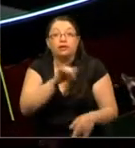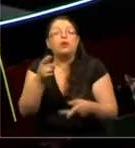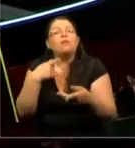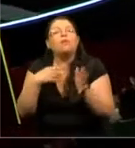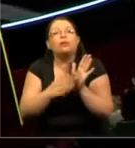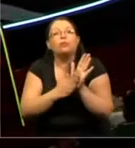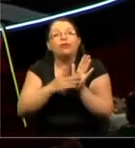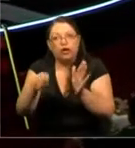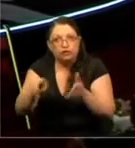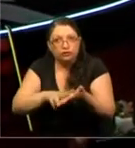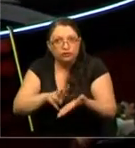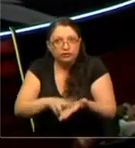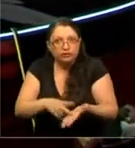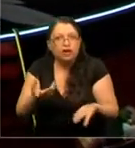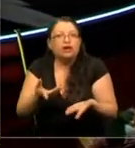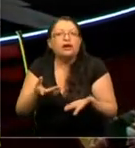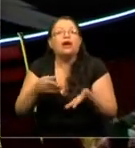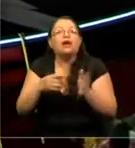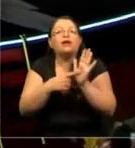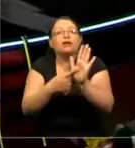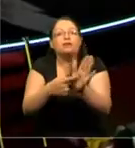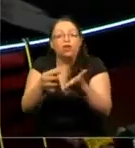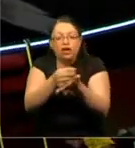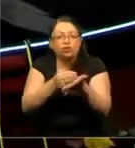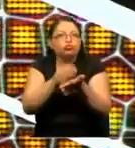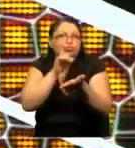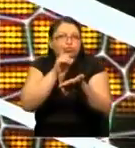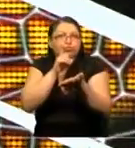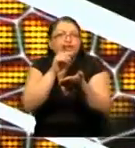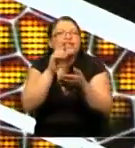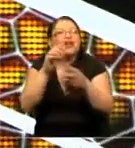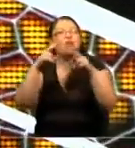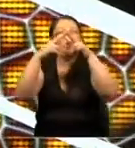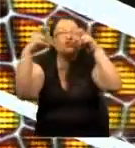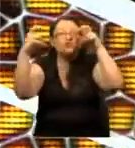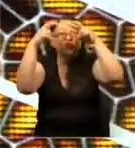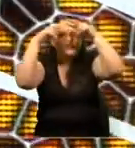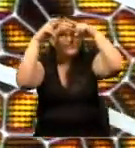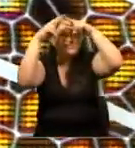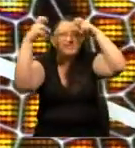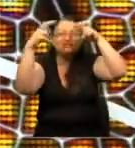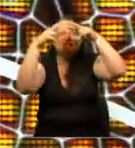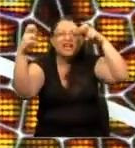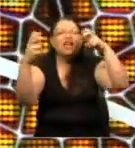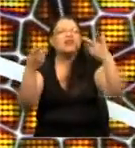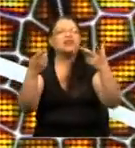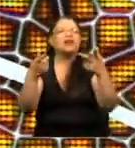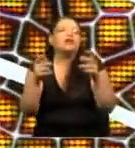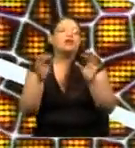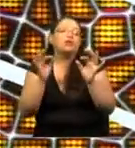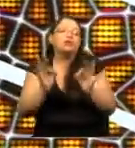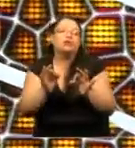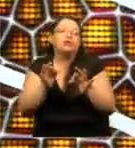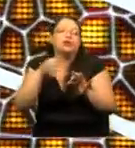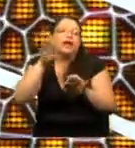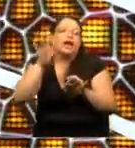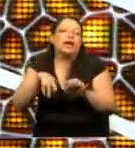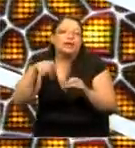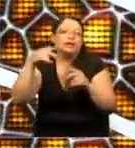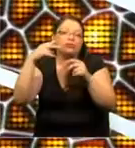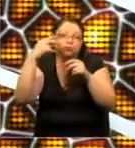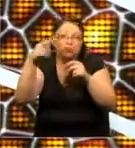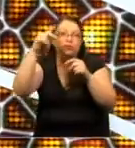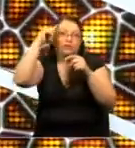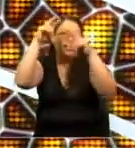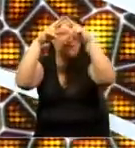es mostrar que estas células tienen actividad eléctrica, que es lo que define a las células neuronales, a las neuronas, ¿no es cierto?, que son